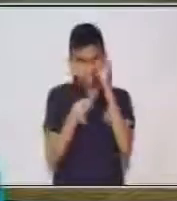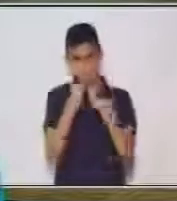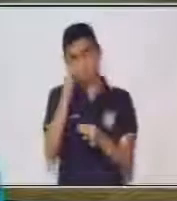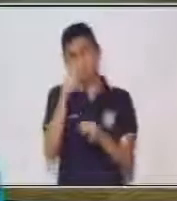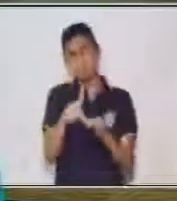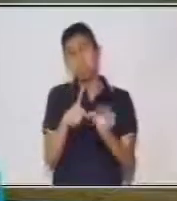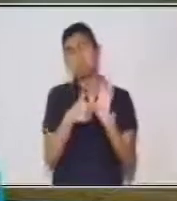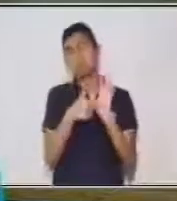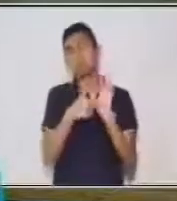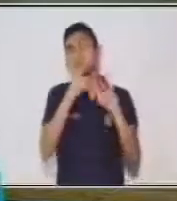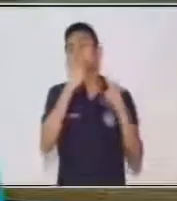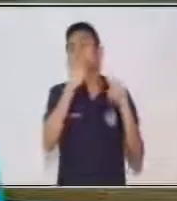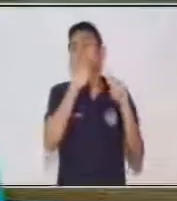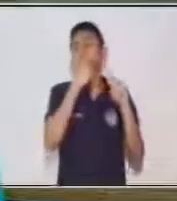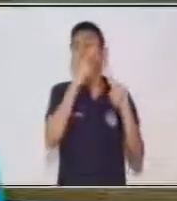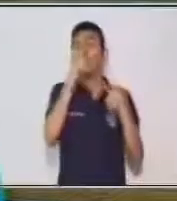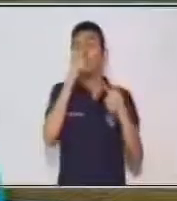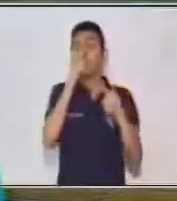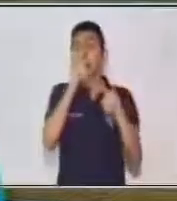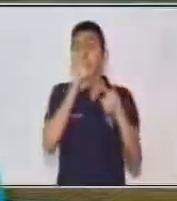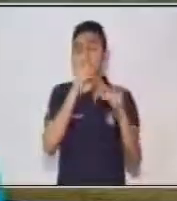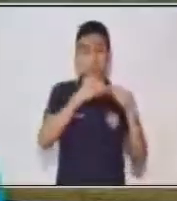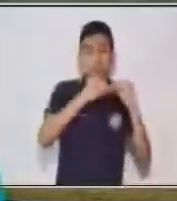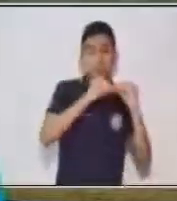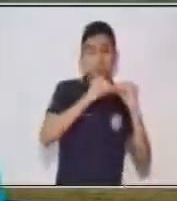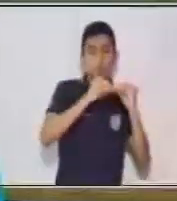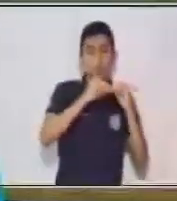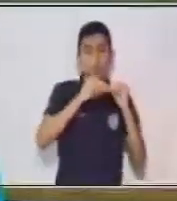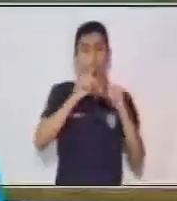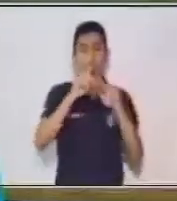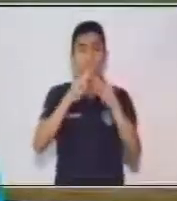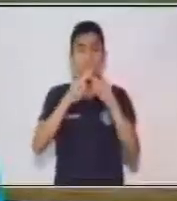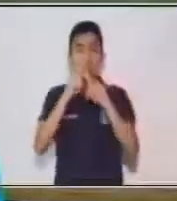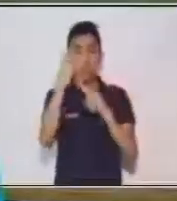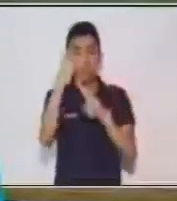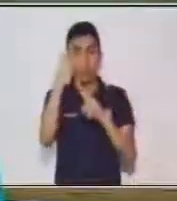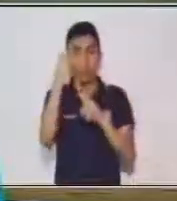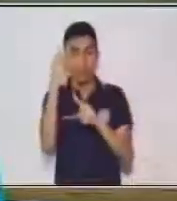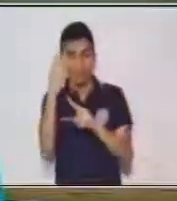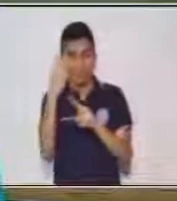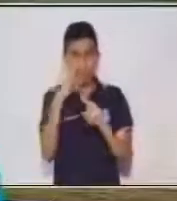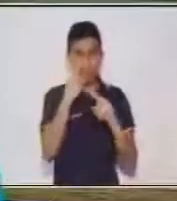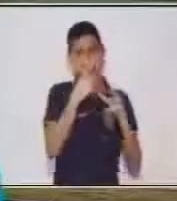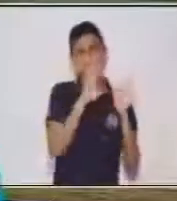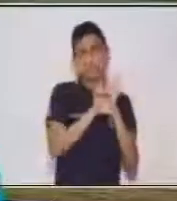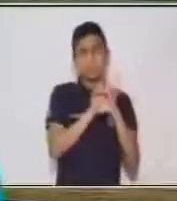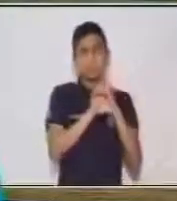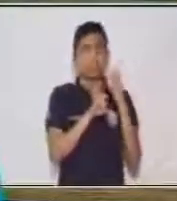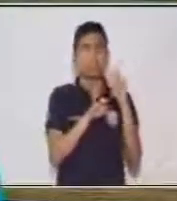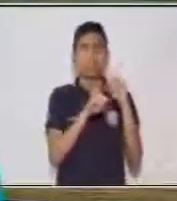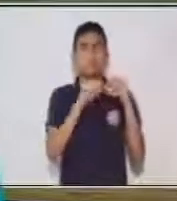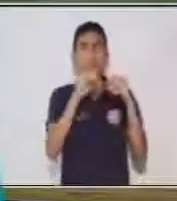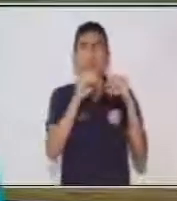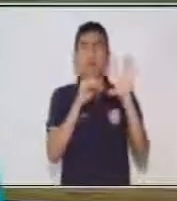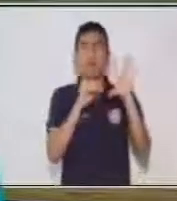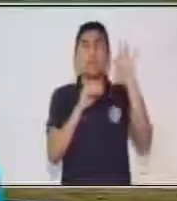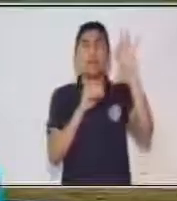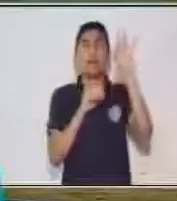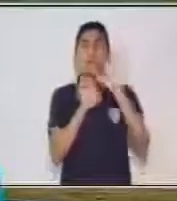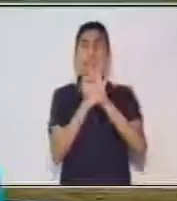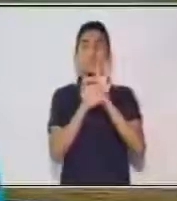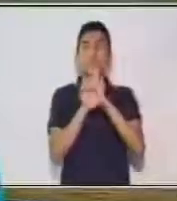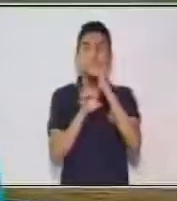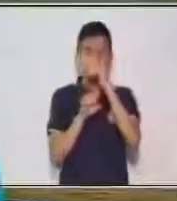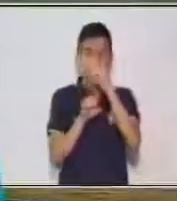Multiplicando tres veces el mismo número. ¿Qué significa? Que tres veces vamos a elevar